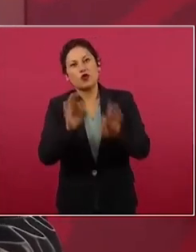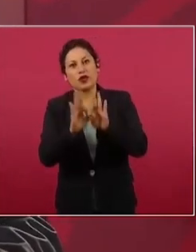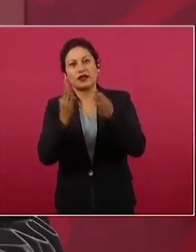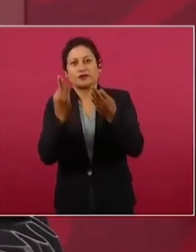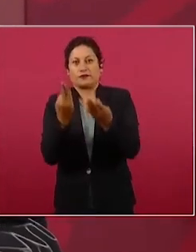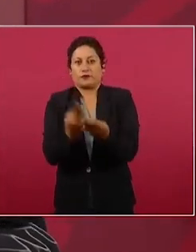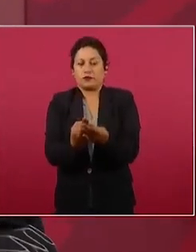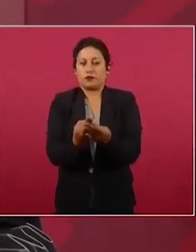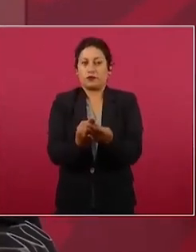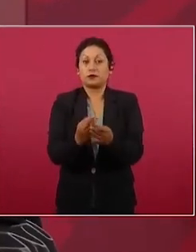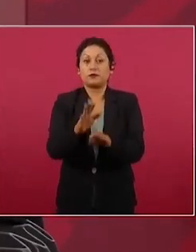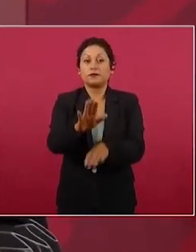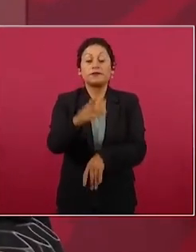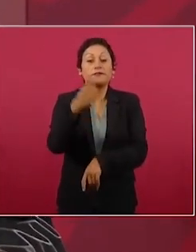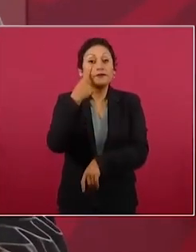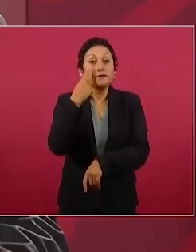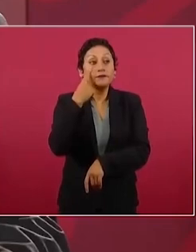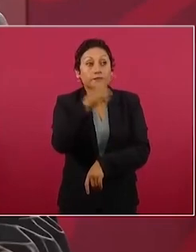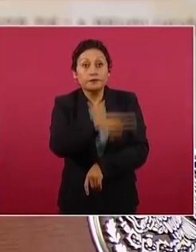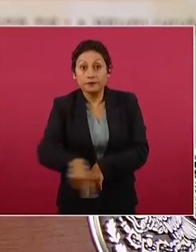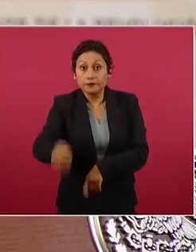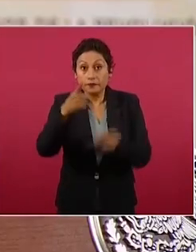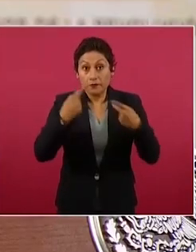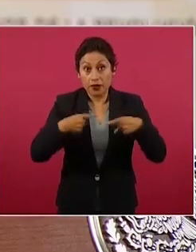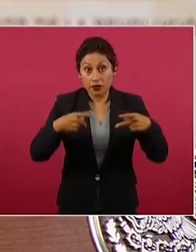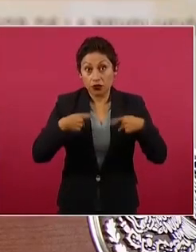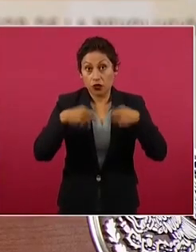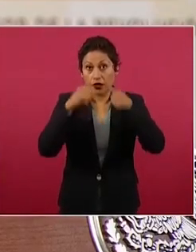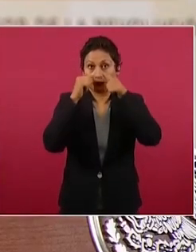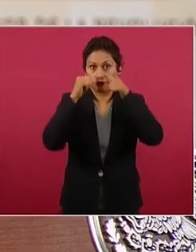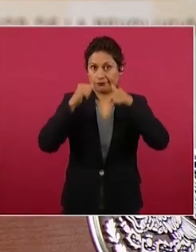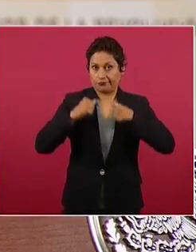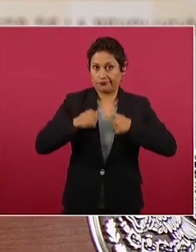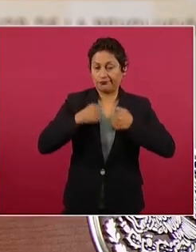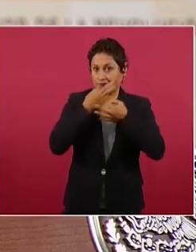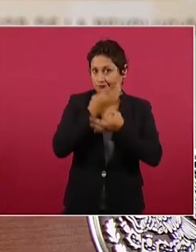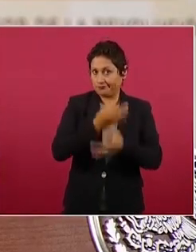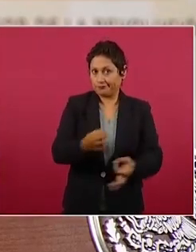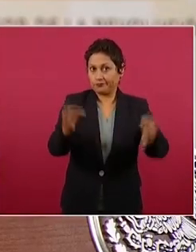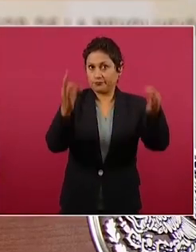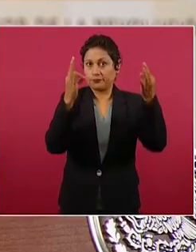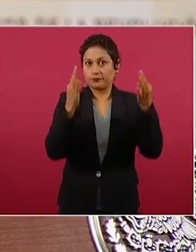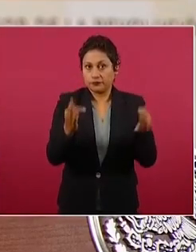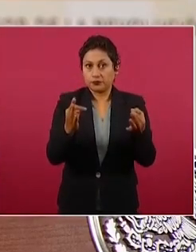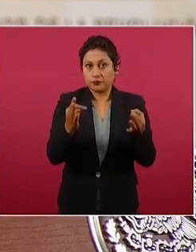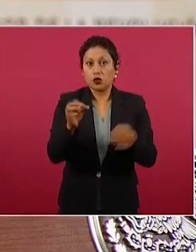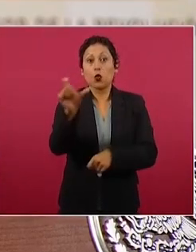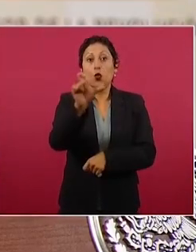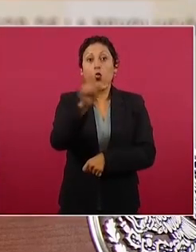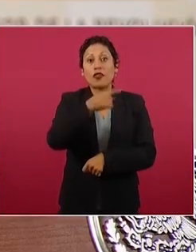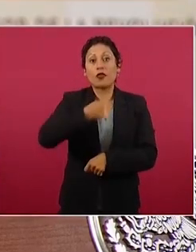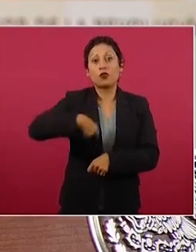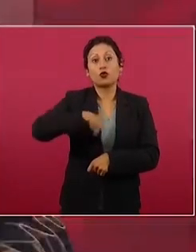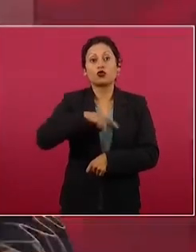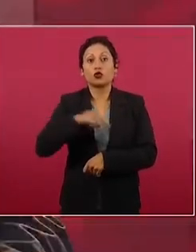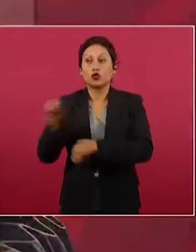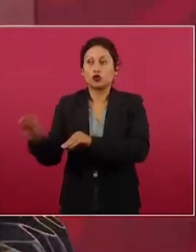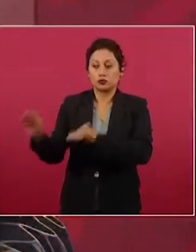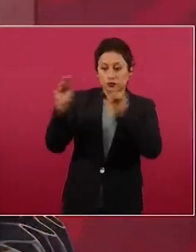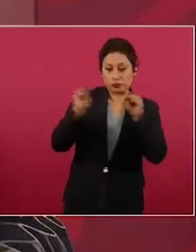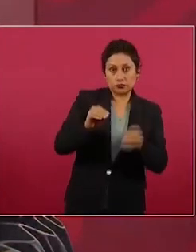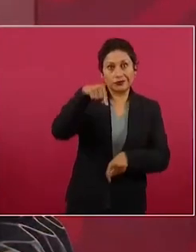pueblo que desde que estamos en el gobierno no hemos comprado un vehículo nuevo